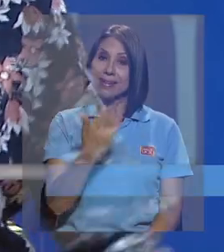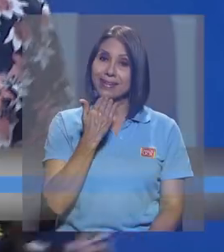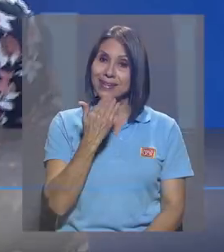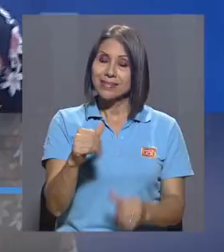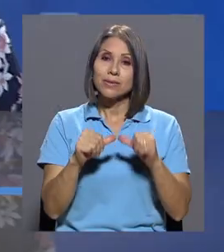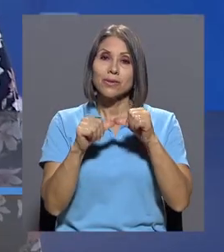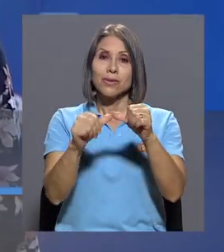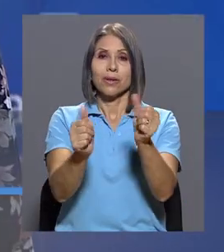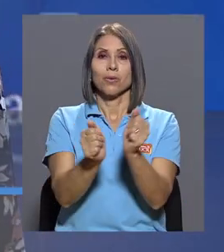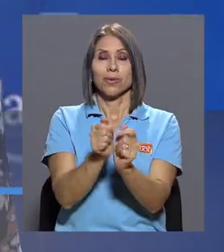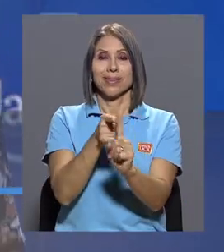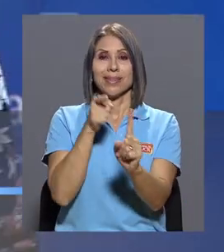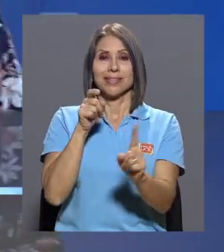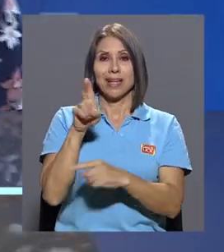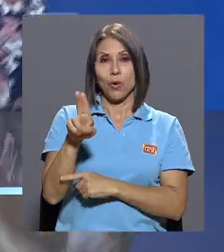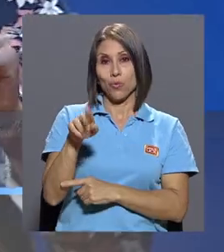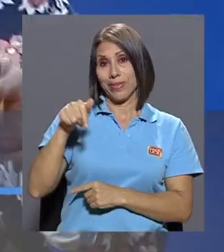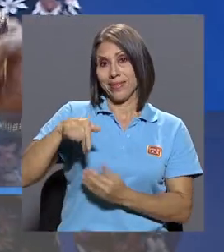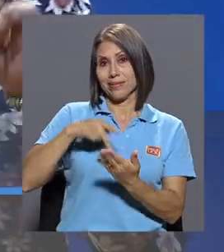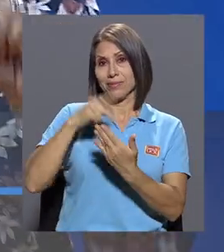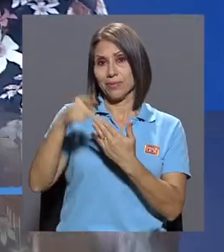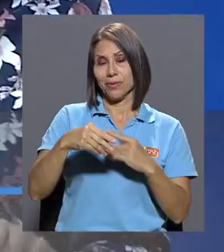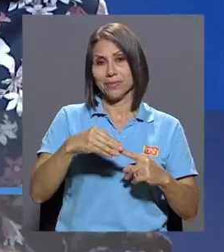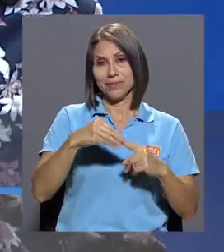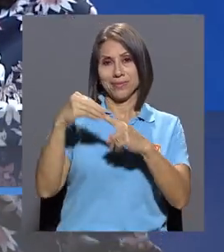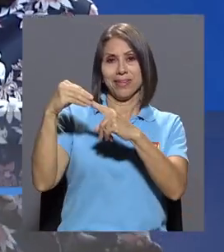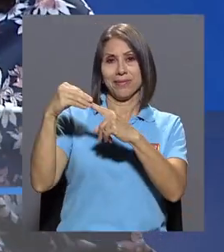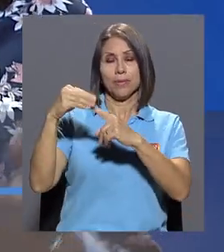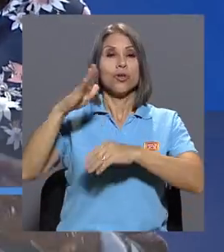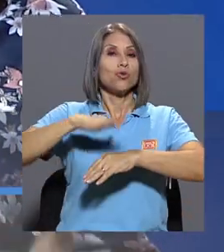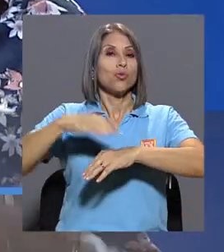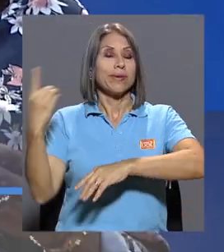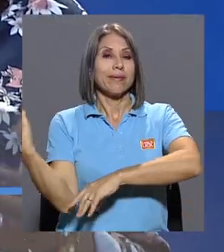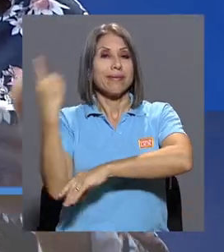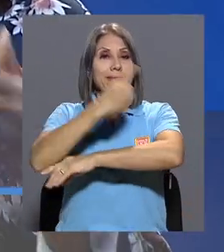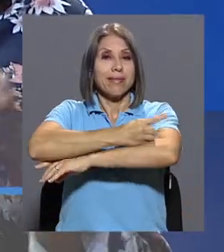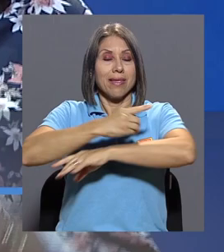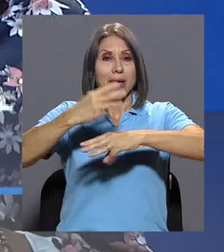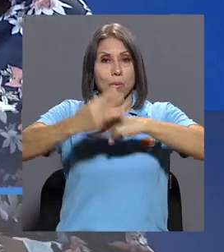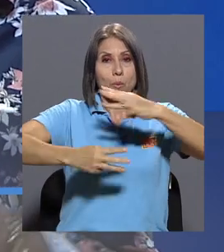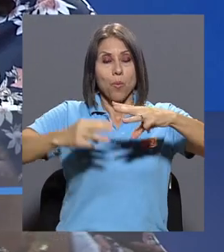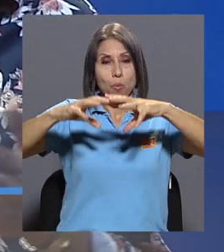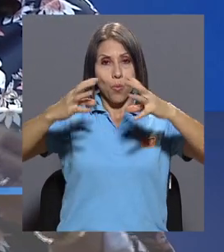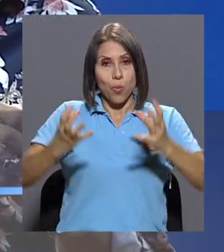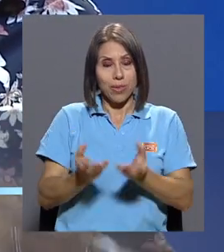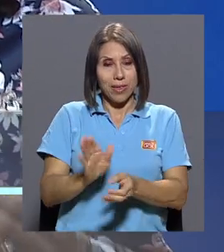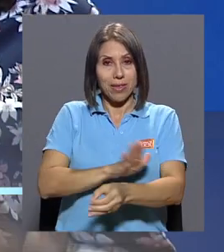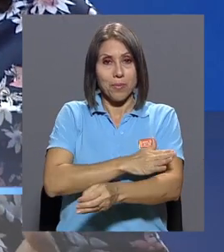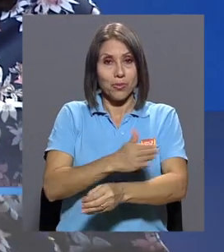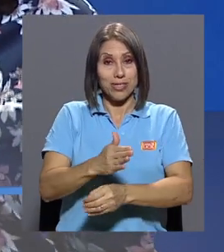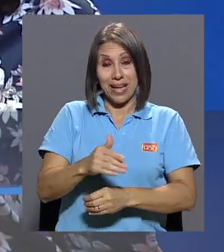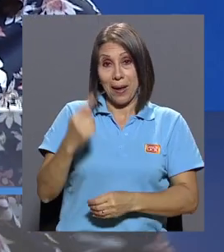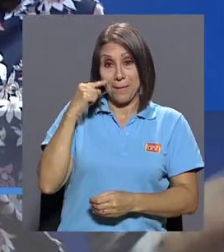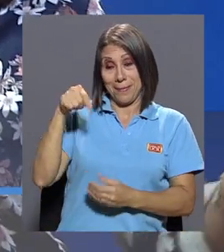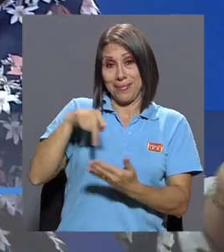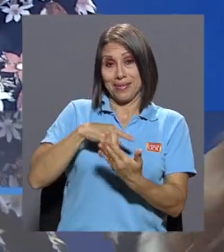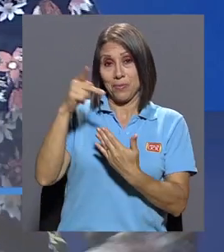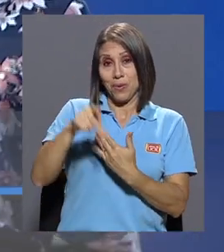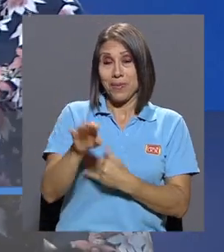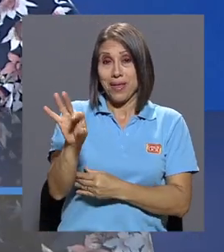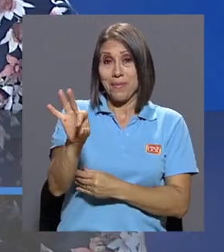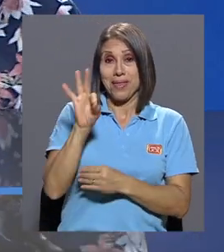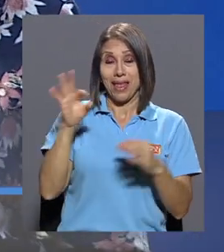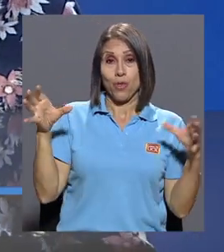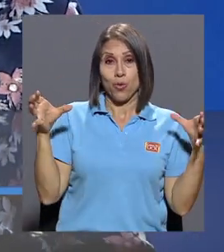Gracias por mantenerse con Desde la U en este programa especial sobre el Día Mundial de la Música y para este programa especial le hemos